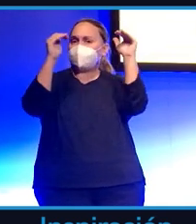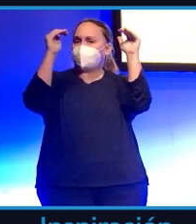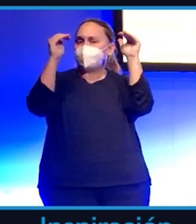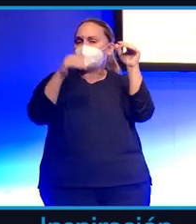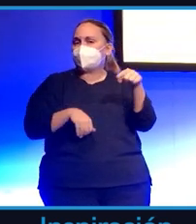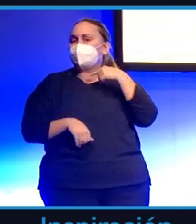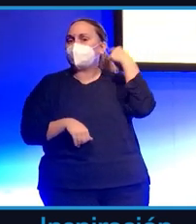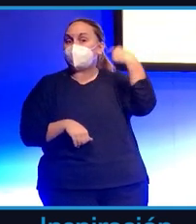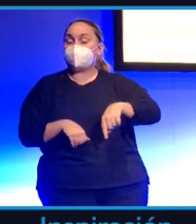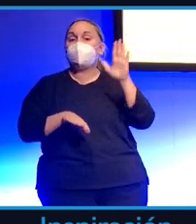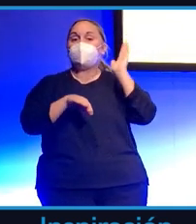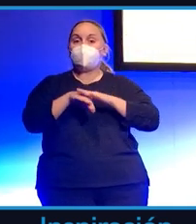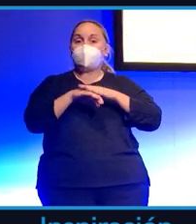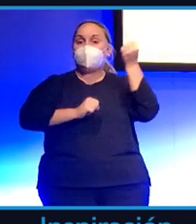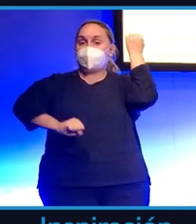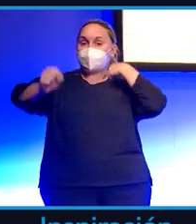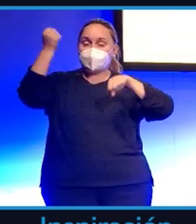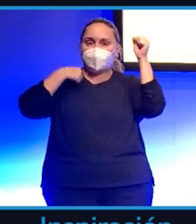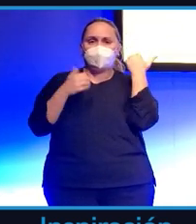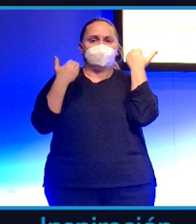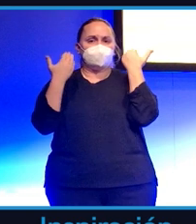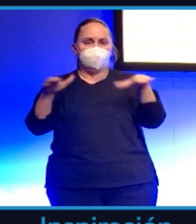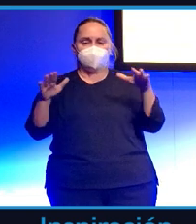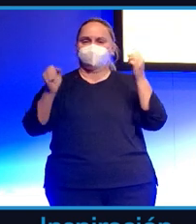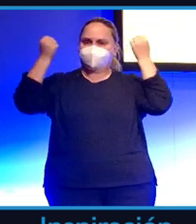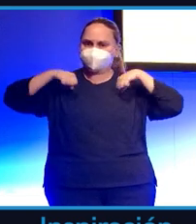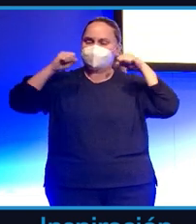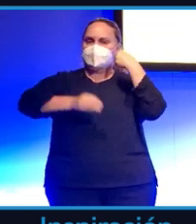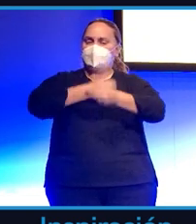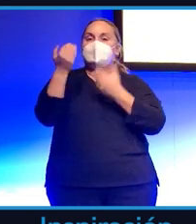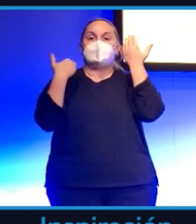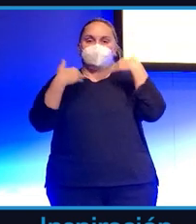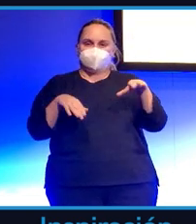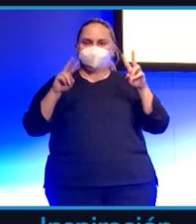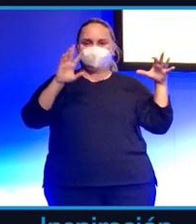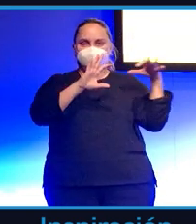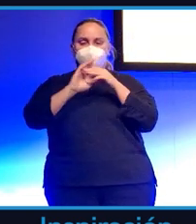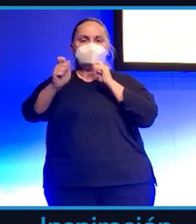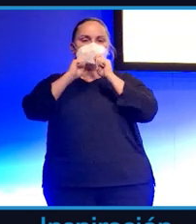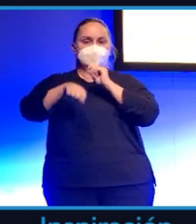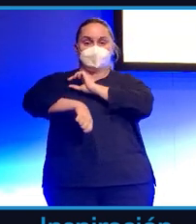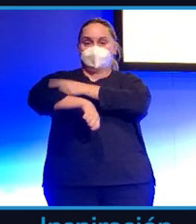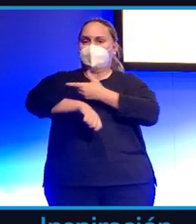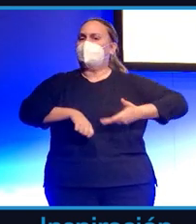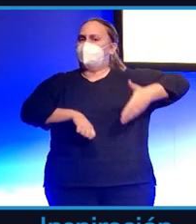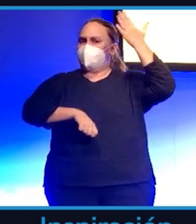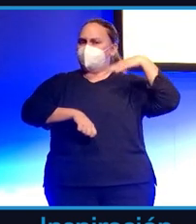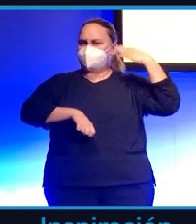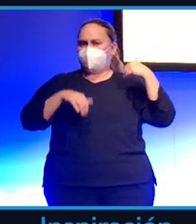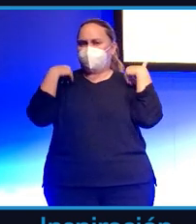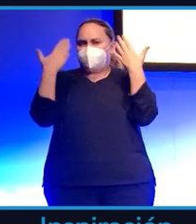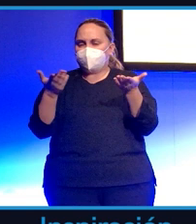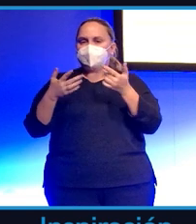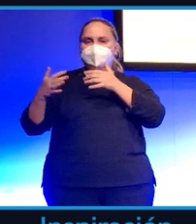o por esas batallas en las que entraba el periodismo deportivo que sigue entrando todavía a veces pero antes ocurría más. Batallas absurdas por